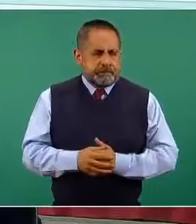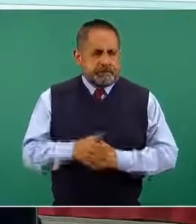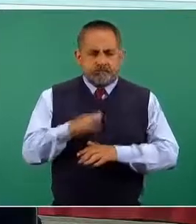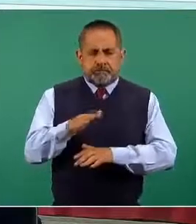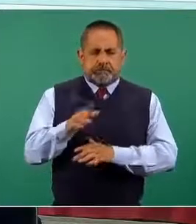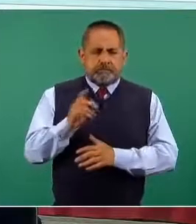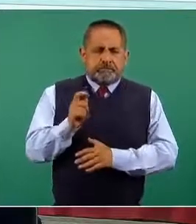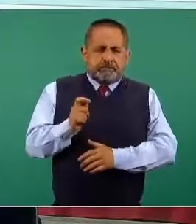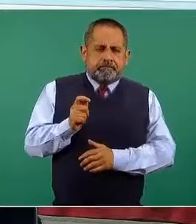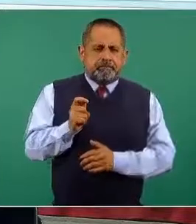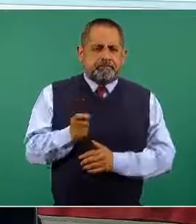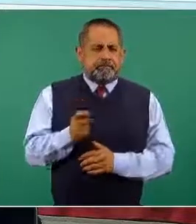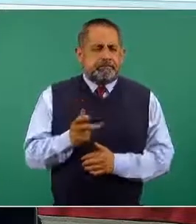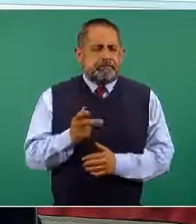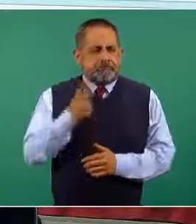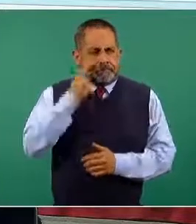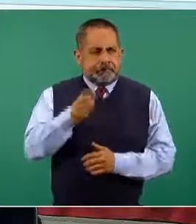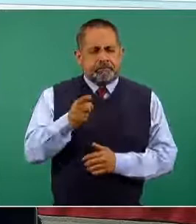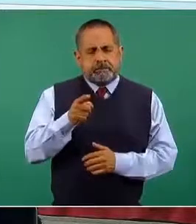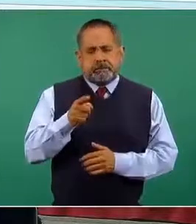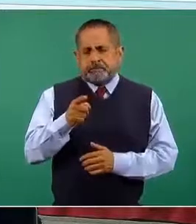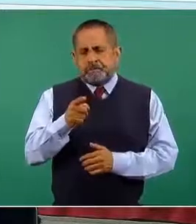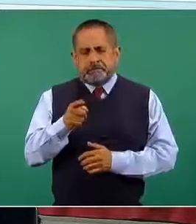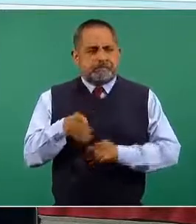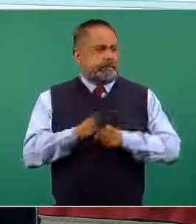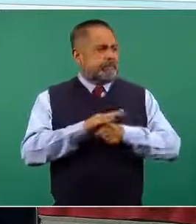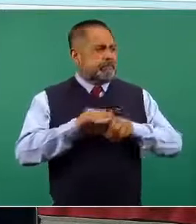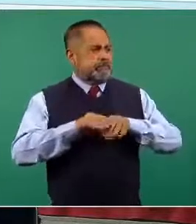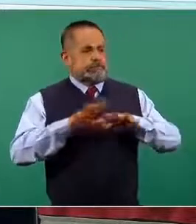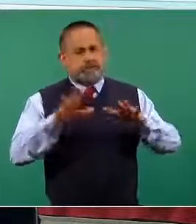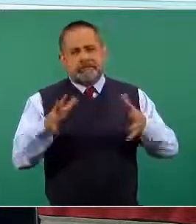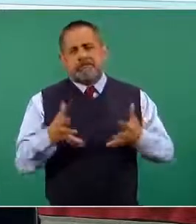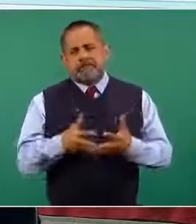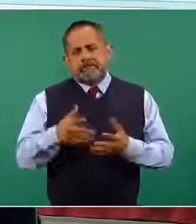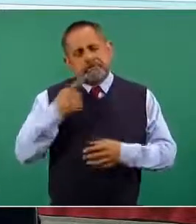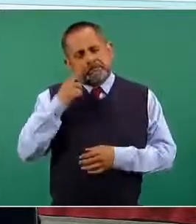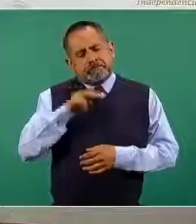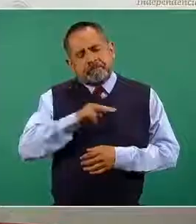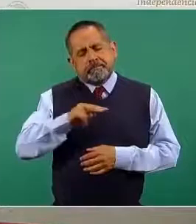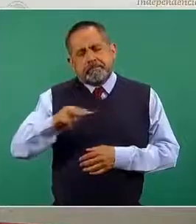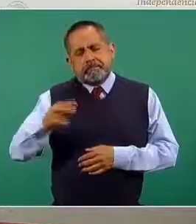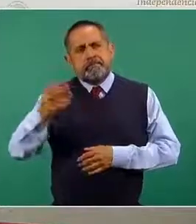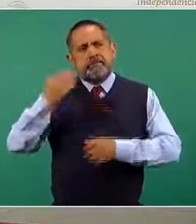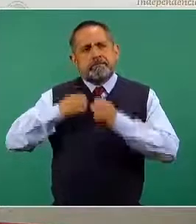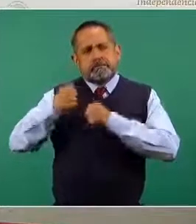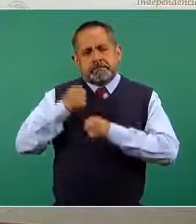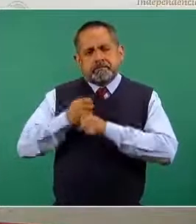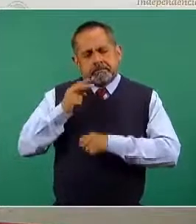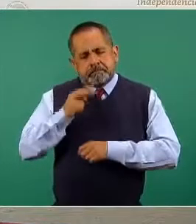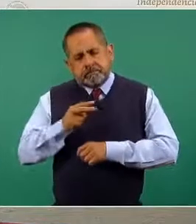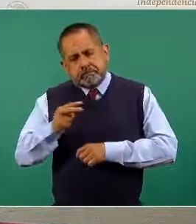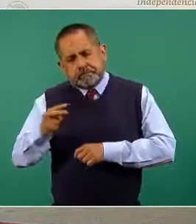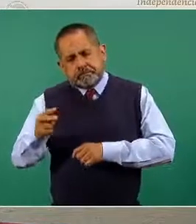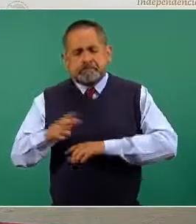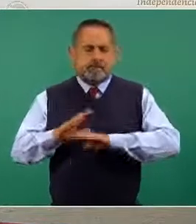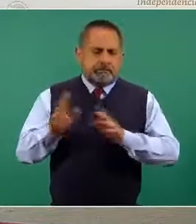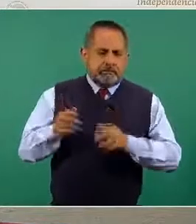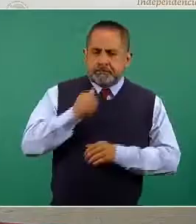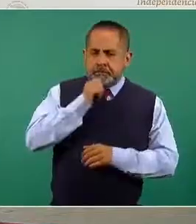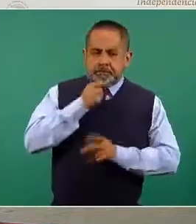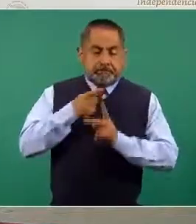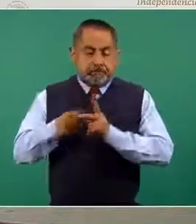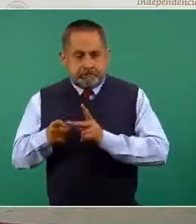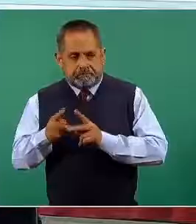la pandemia, sobre lo que se venía, se observaba en años anteriores, antes de la introducción